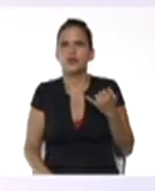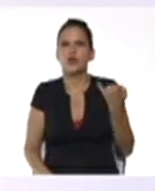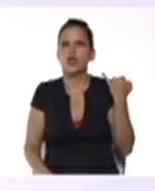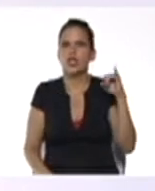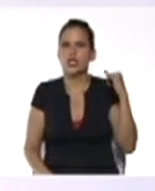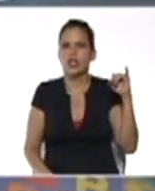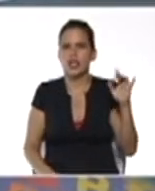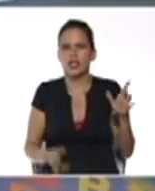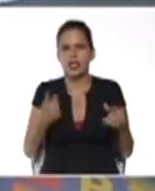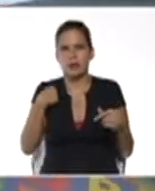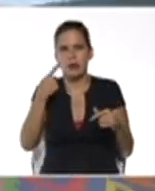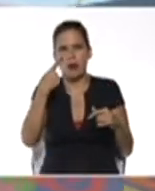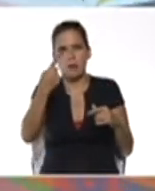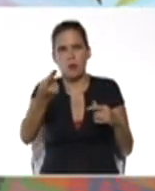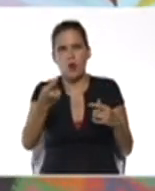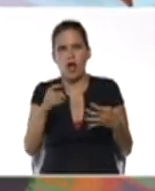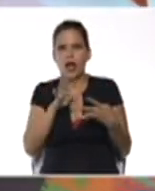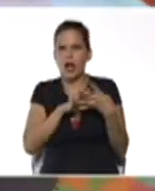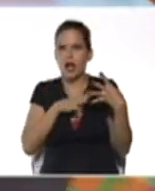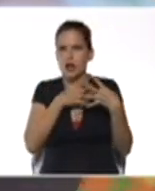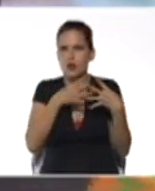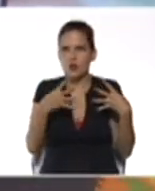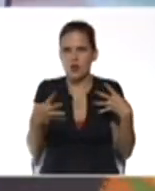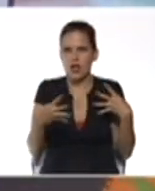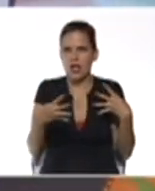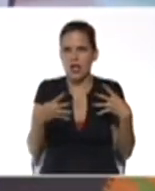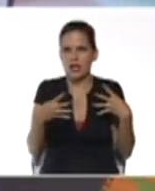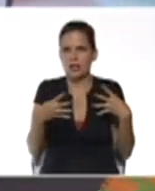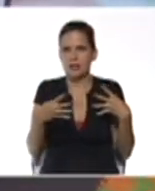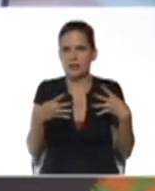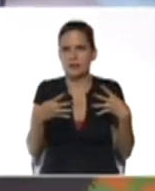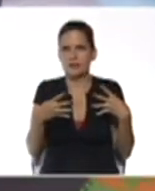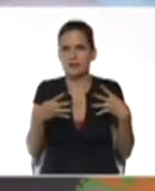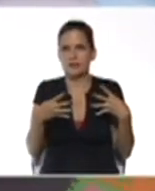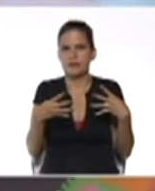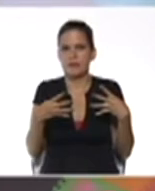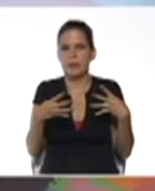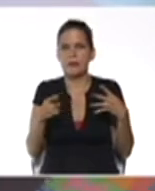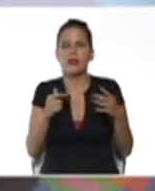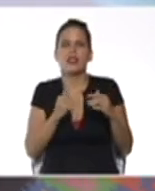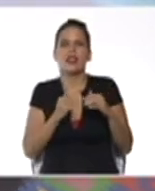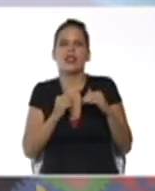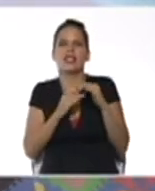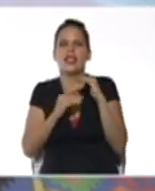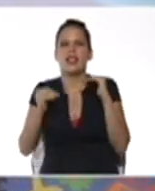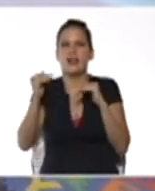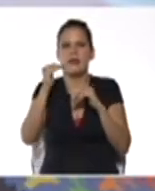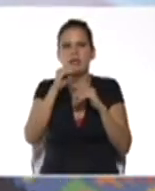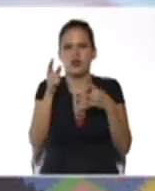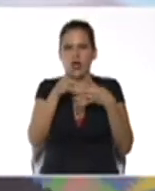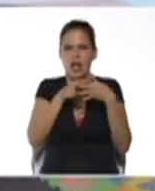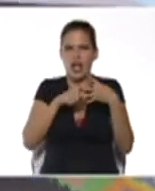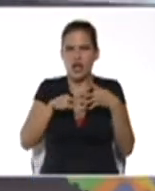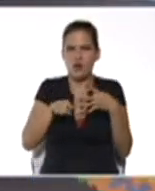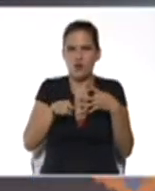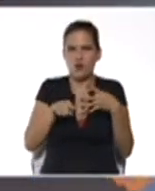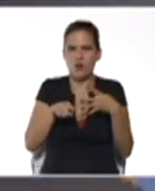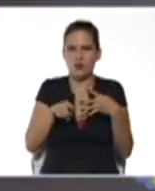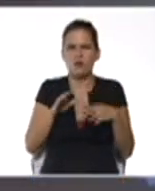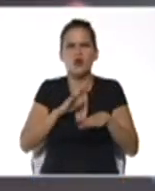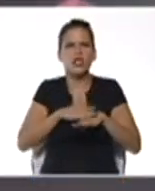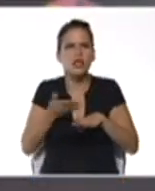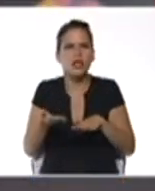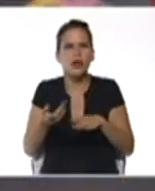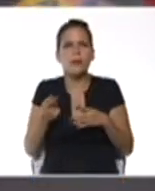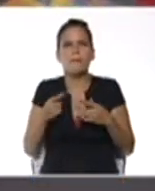Y vamos a calcular el ángulo de elevación de este osito. ¿Por qué ángulo de elevación?